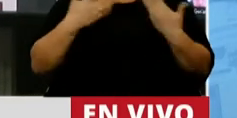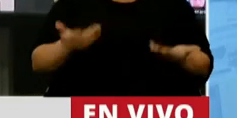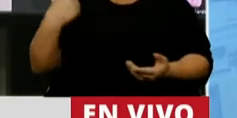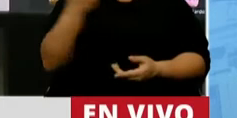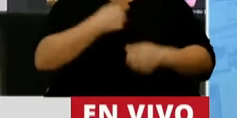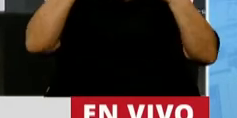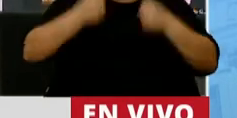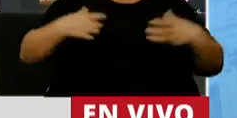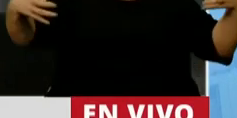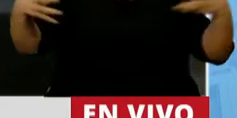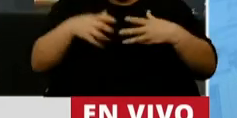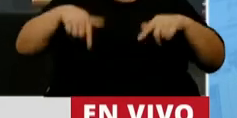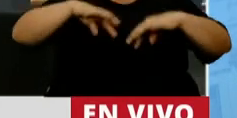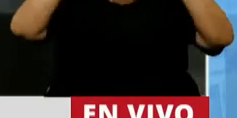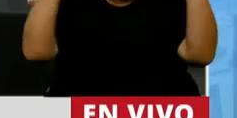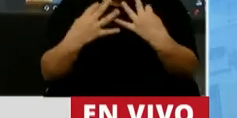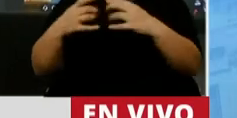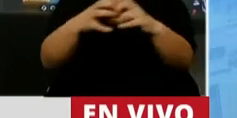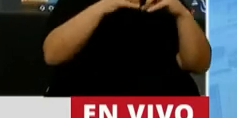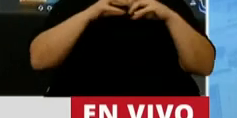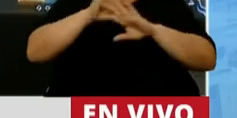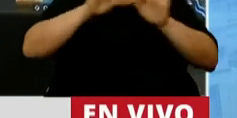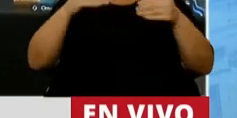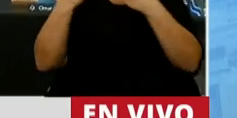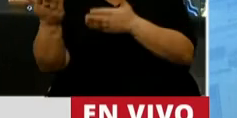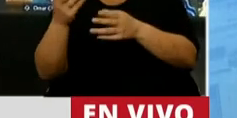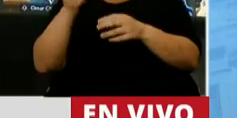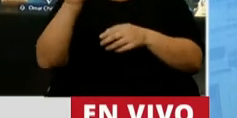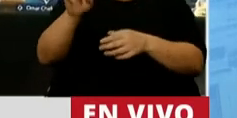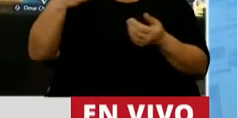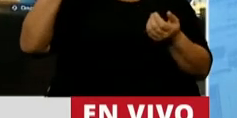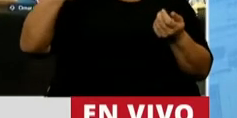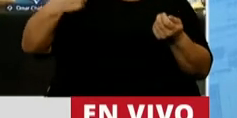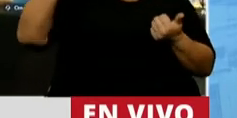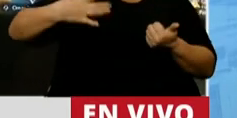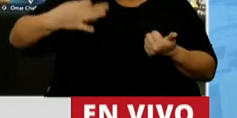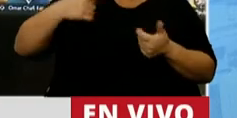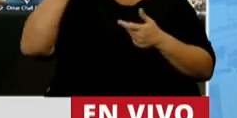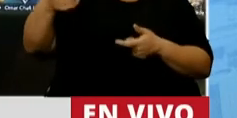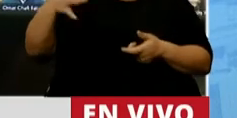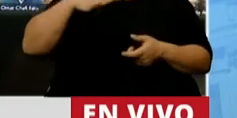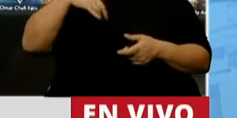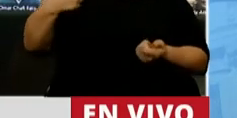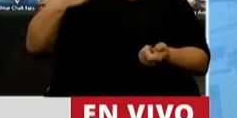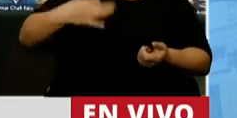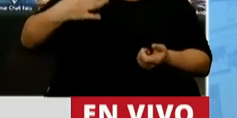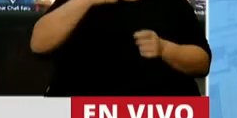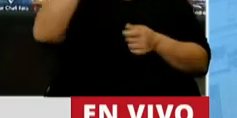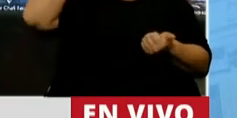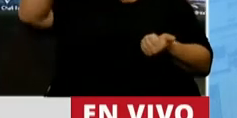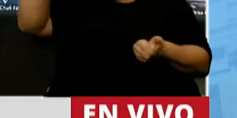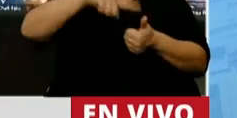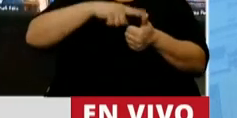animemos no a juntarnos en el recinto y eliminar privilegios, eliminar jubilaciones de privilegios para los que todavía la tienen, como